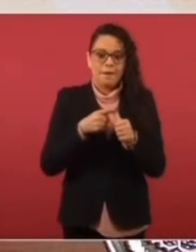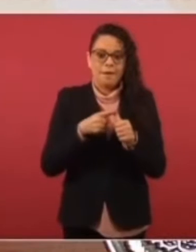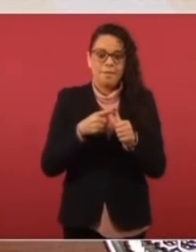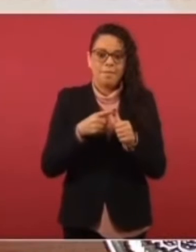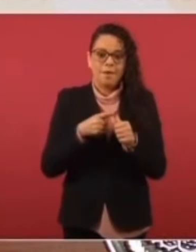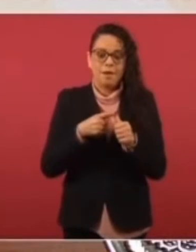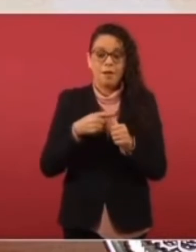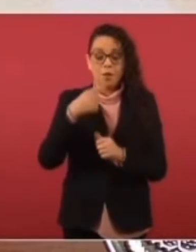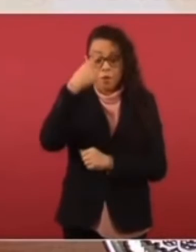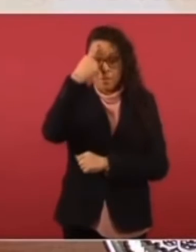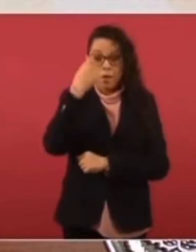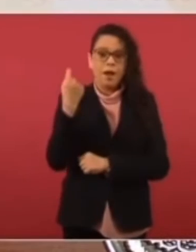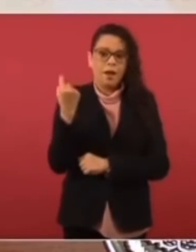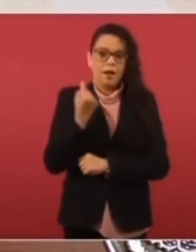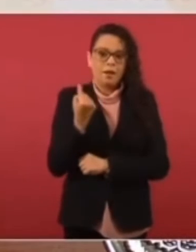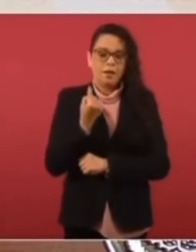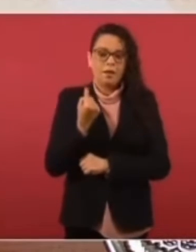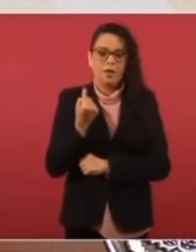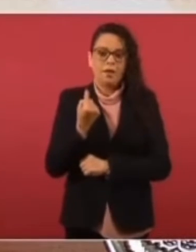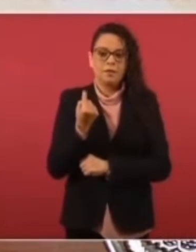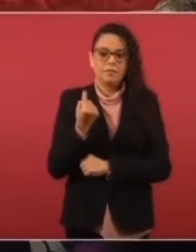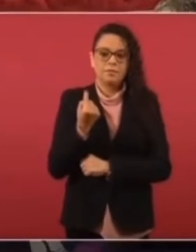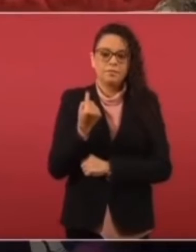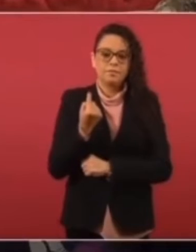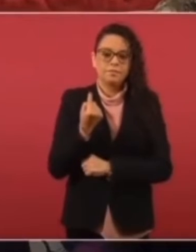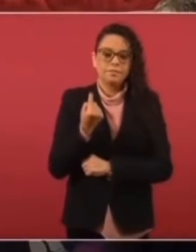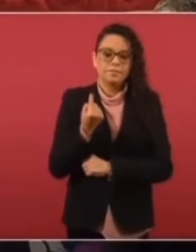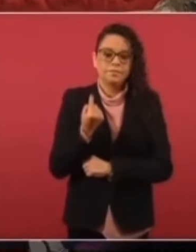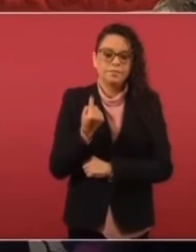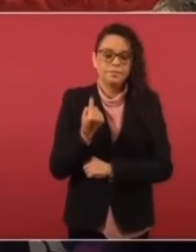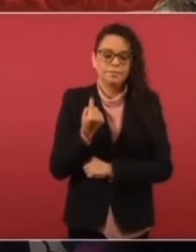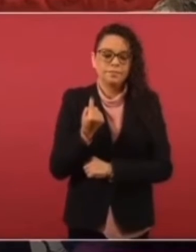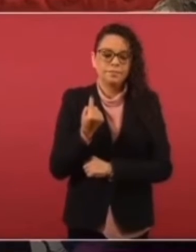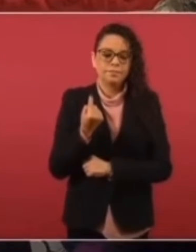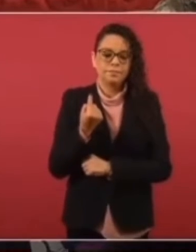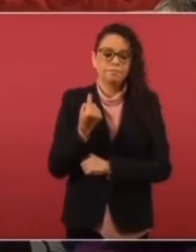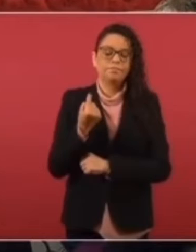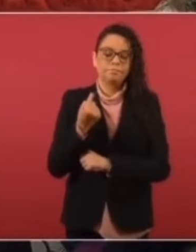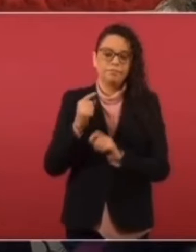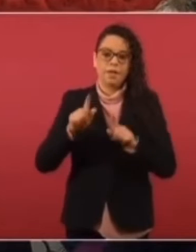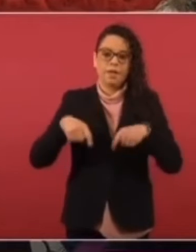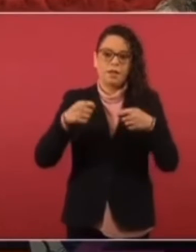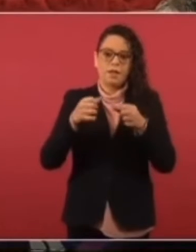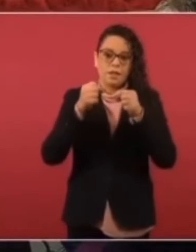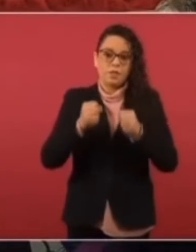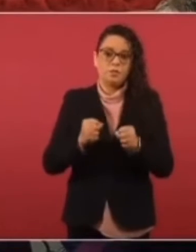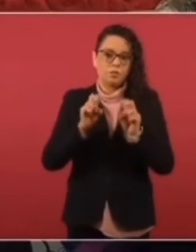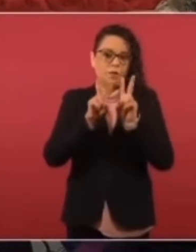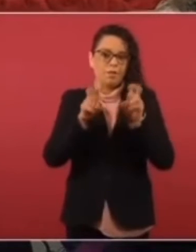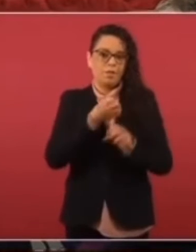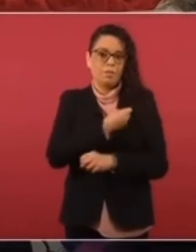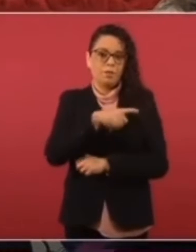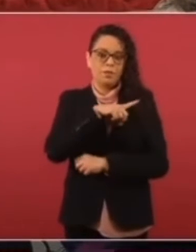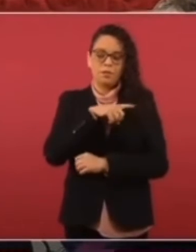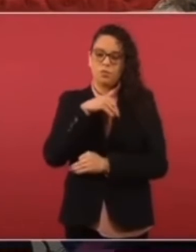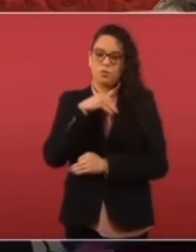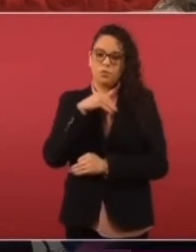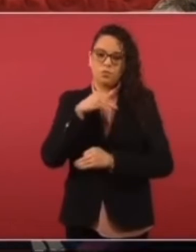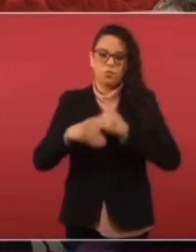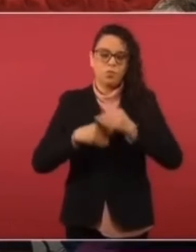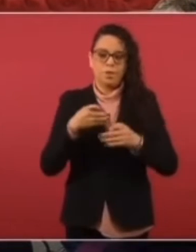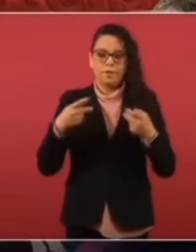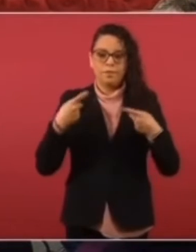De garantizar la salud pública a todos los